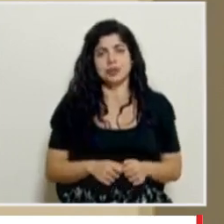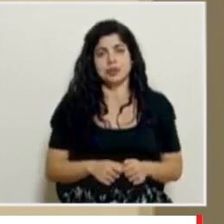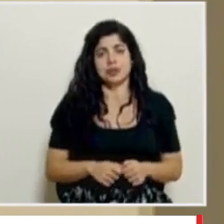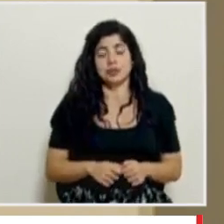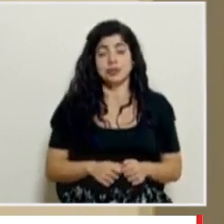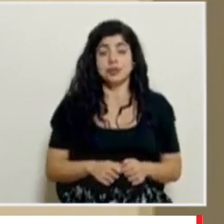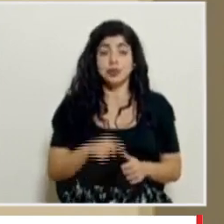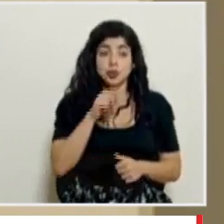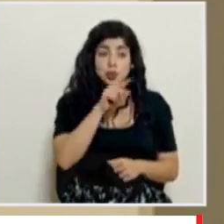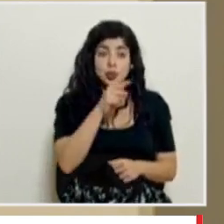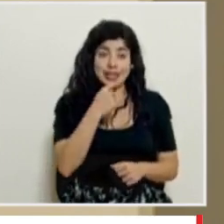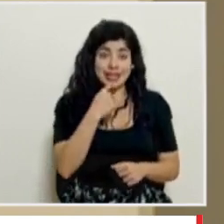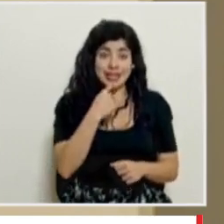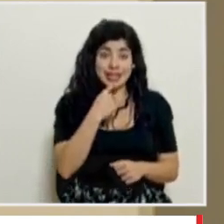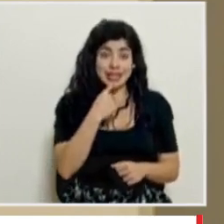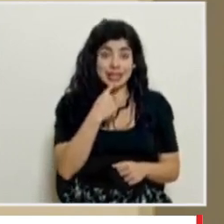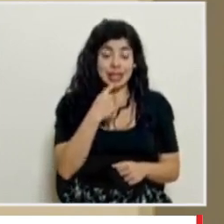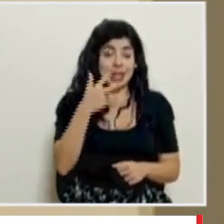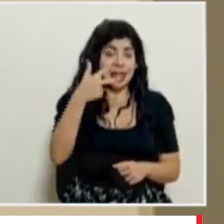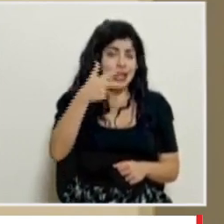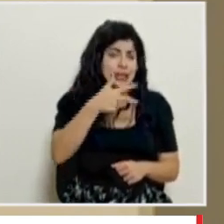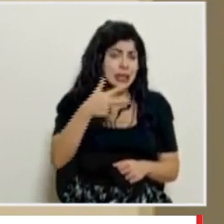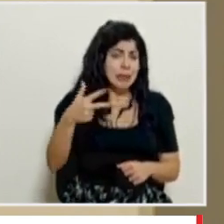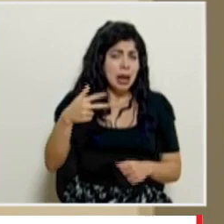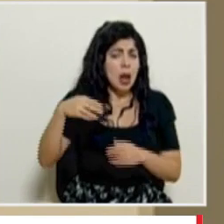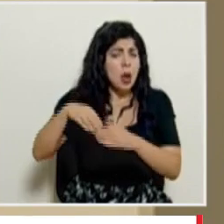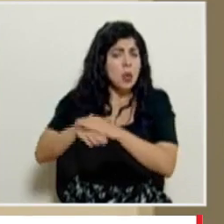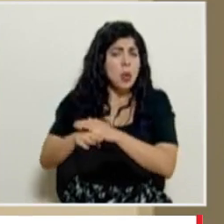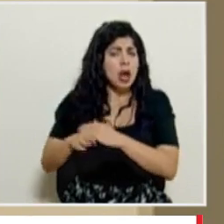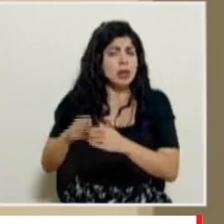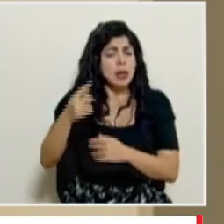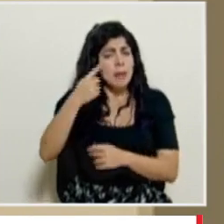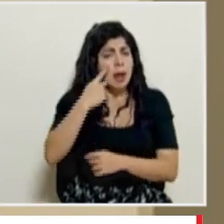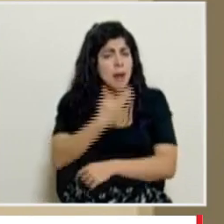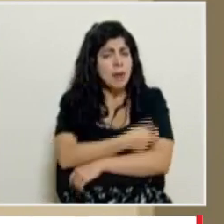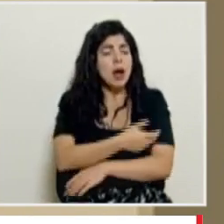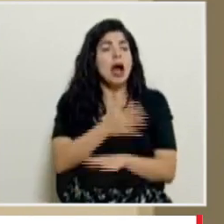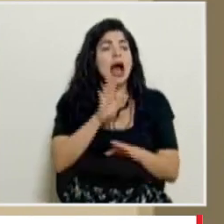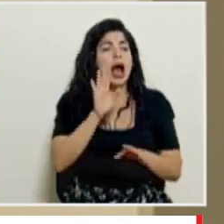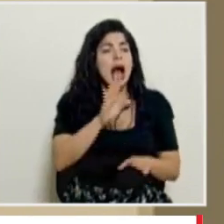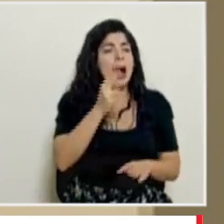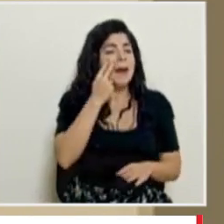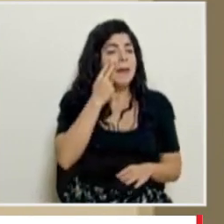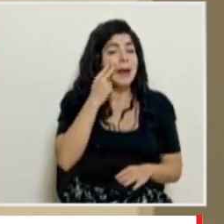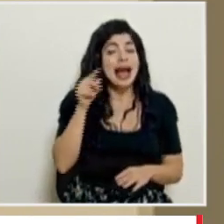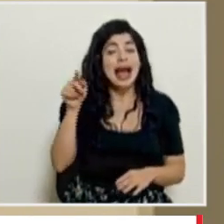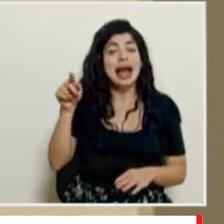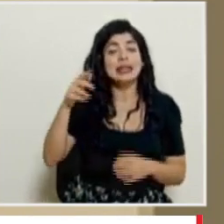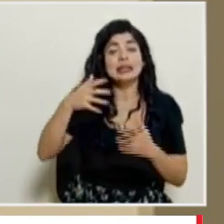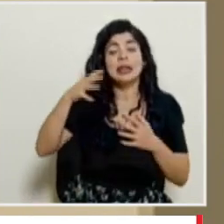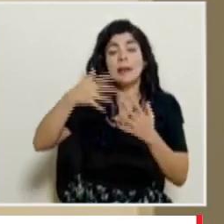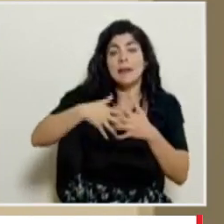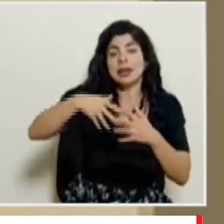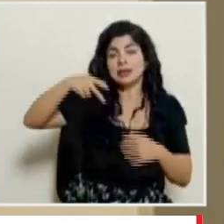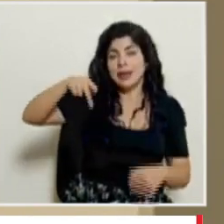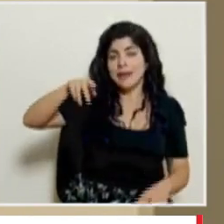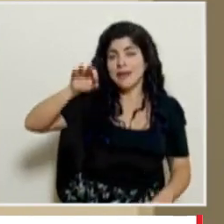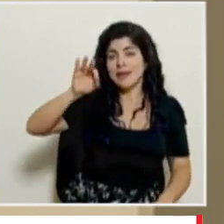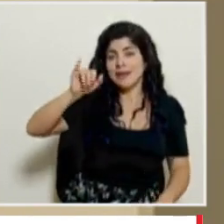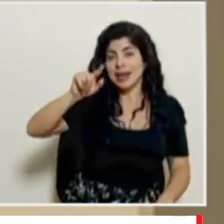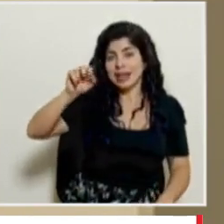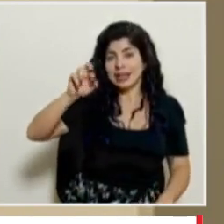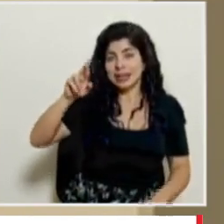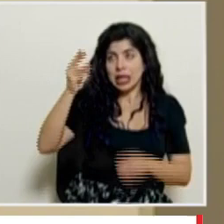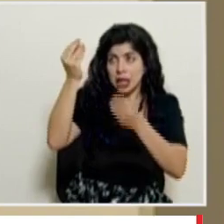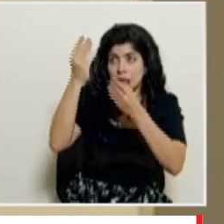el criterio que usted indicaba de las tres semanas para vacunar recordemos que esa es la indicación que da Pfizer directamente en la información que